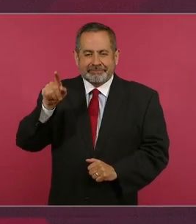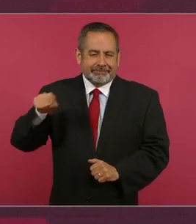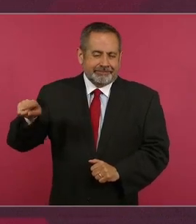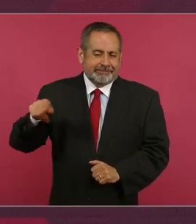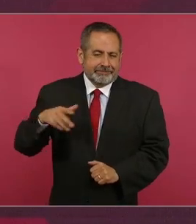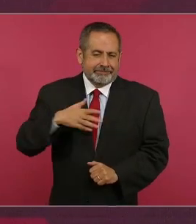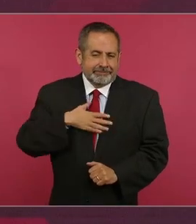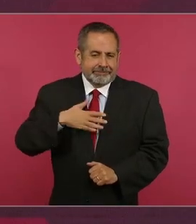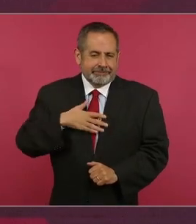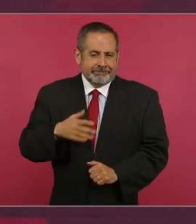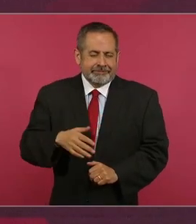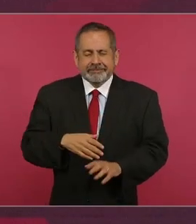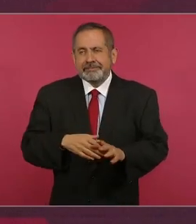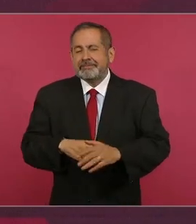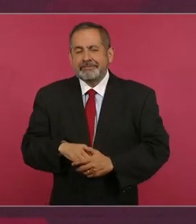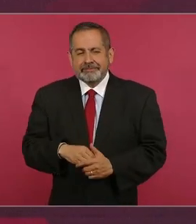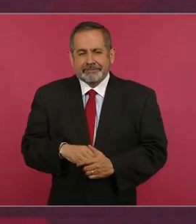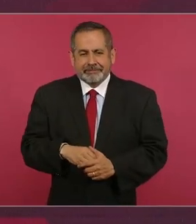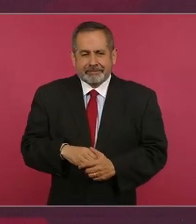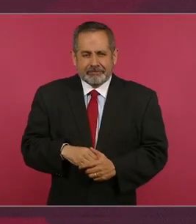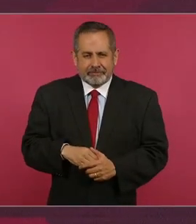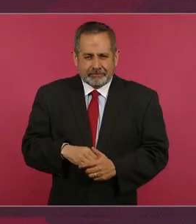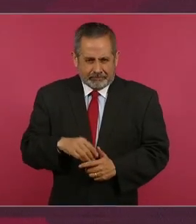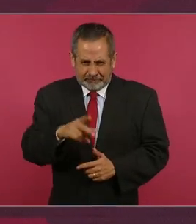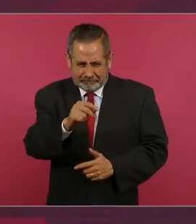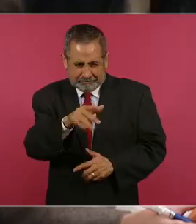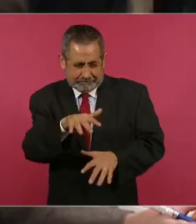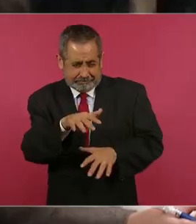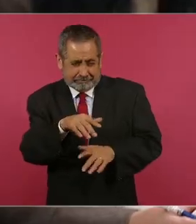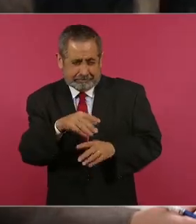No es grilla, ¿verdad?